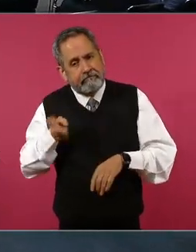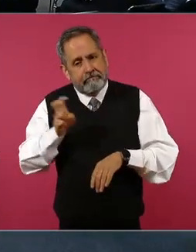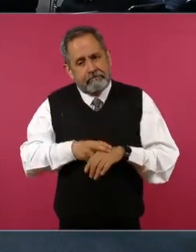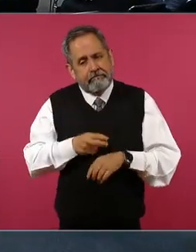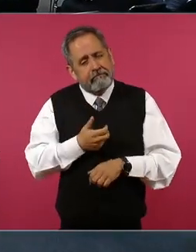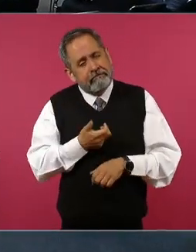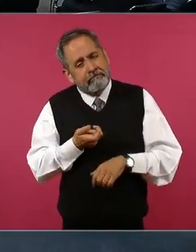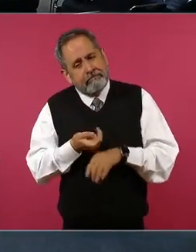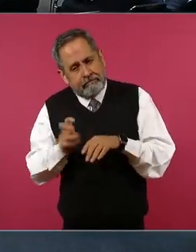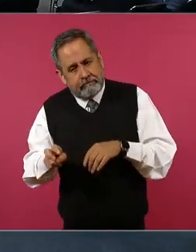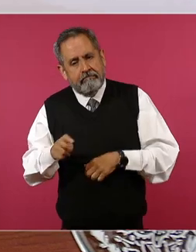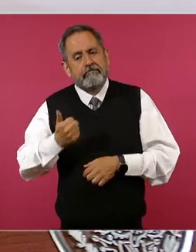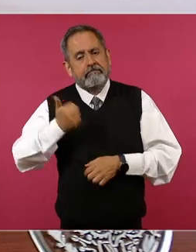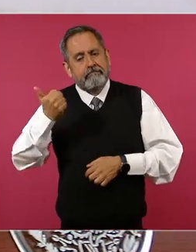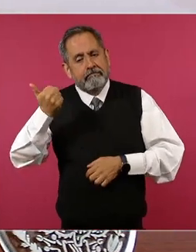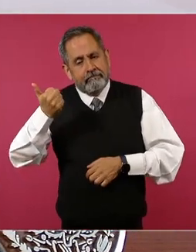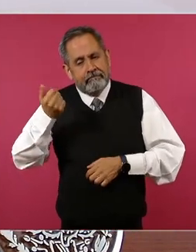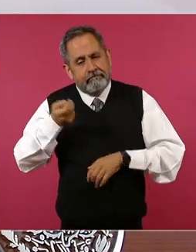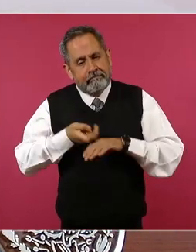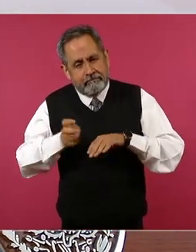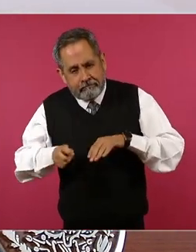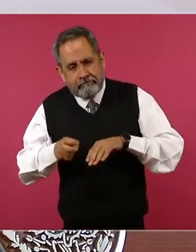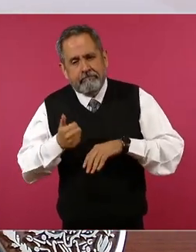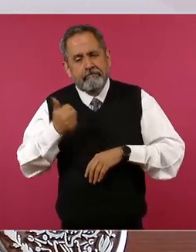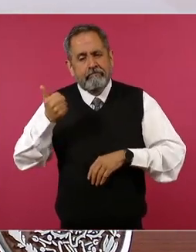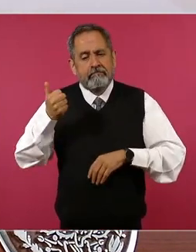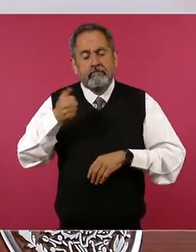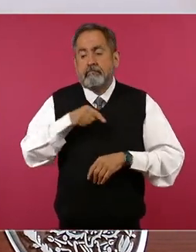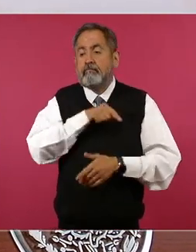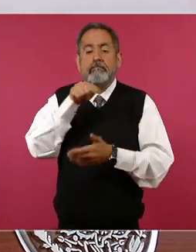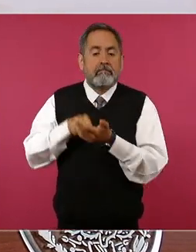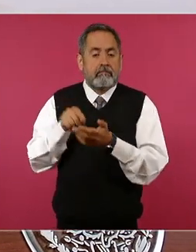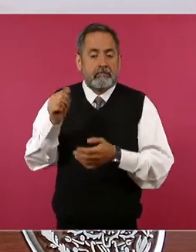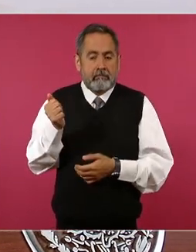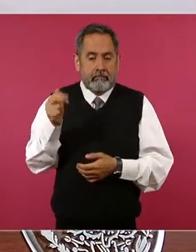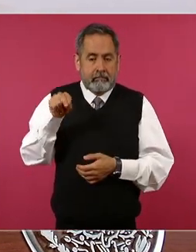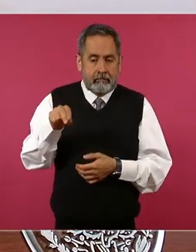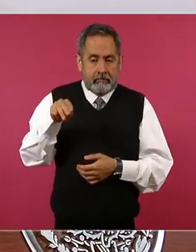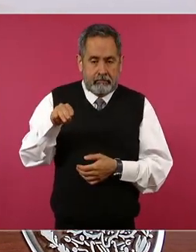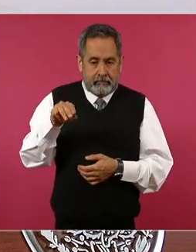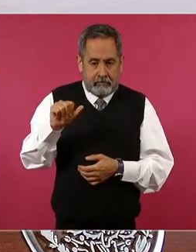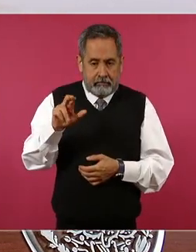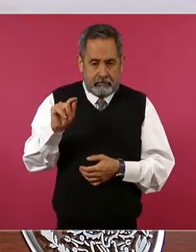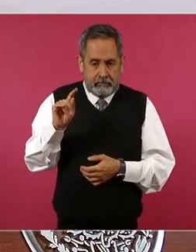y este y ahí en San Martín de Meluca